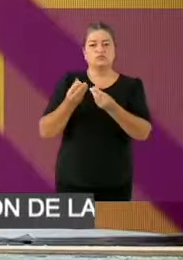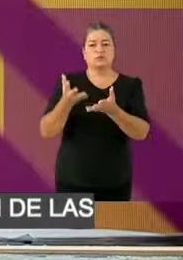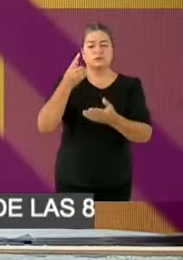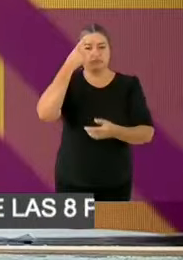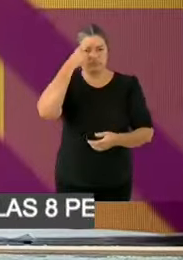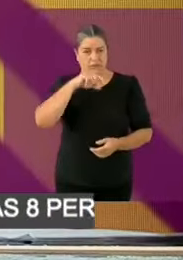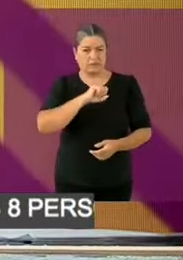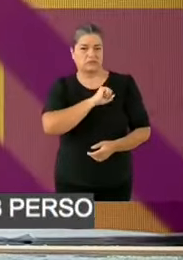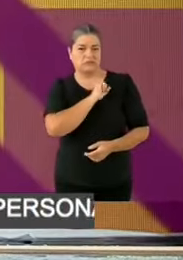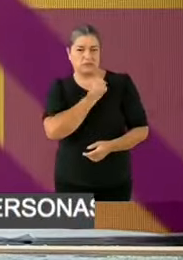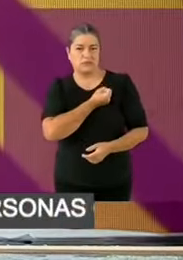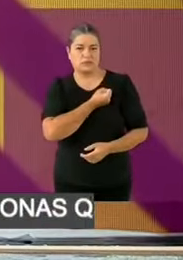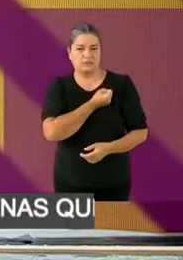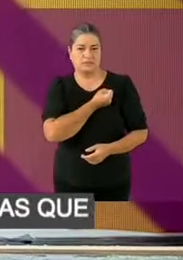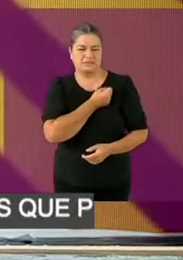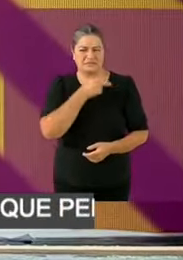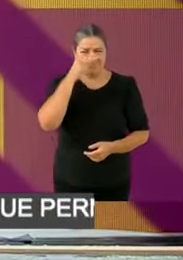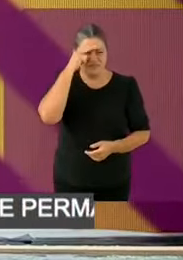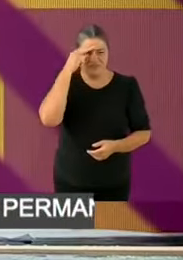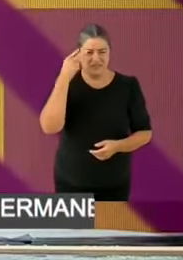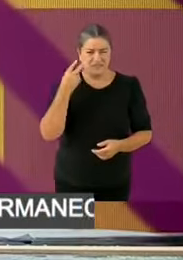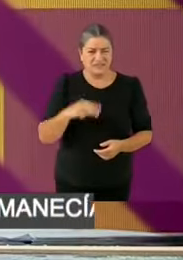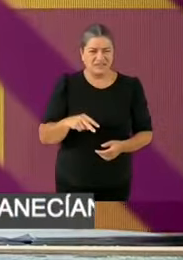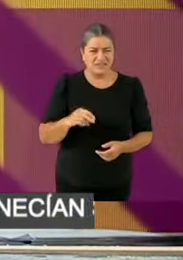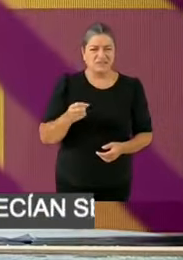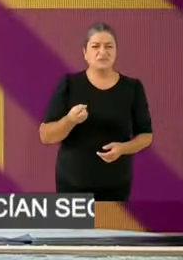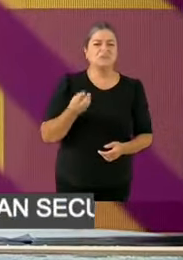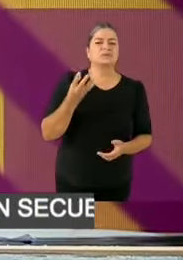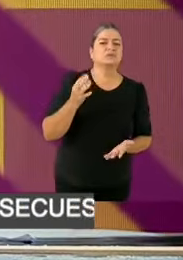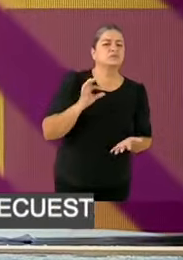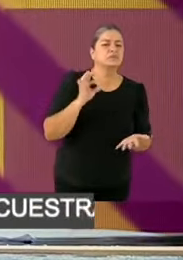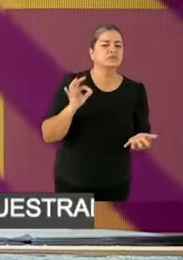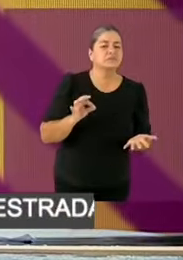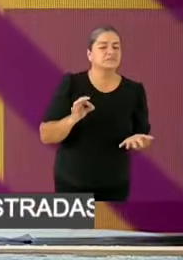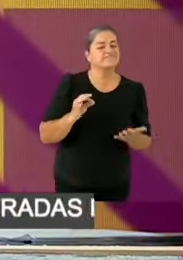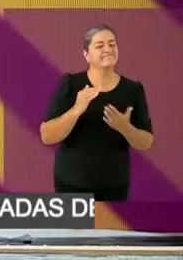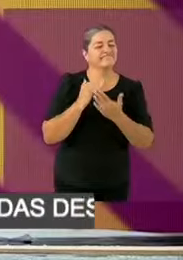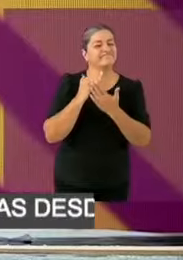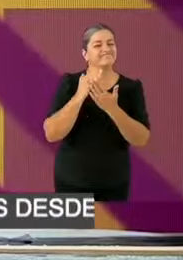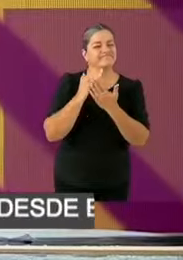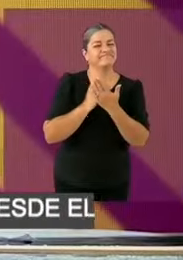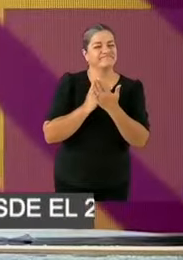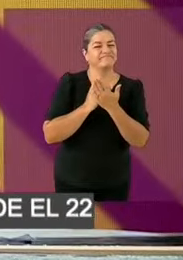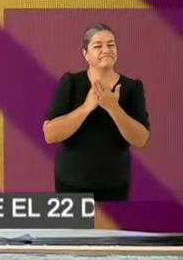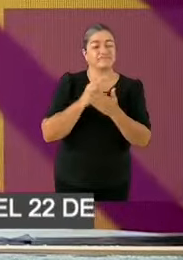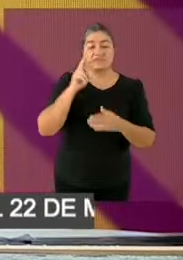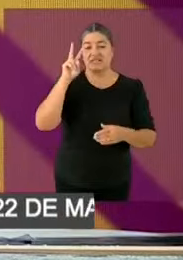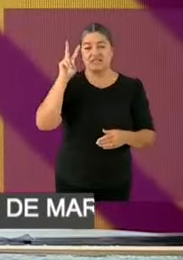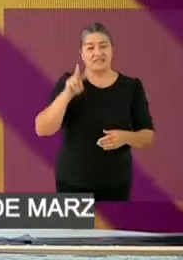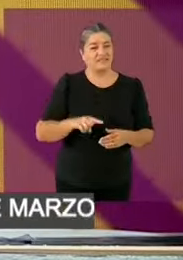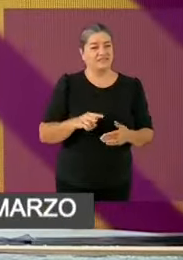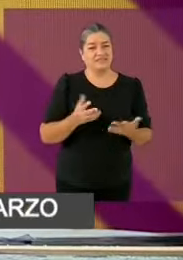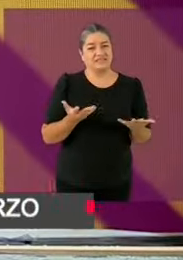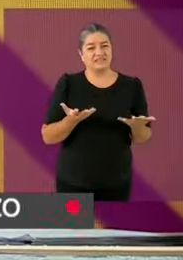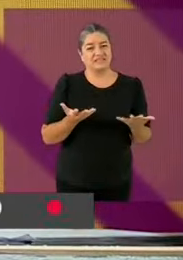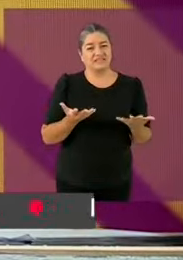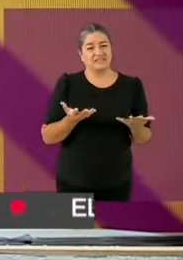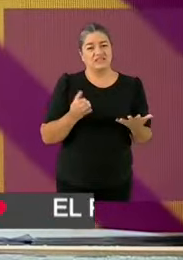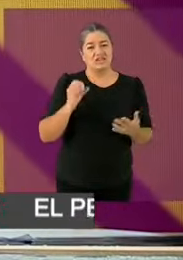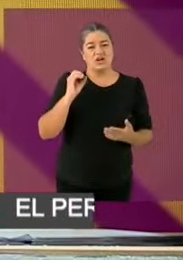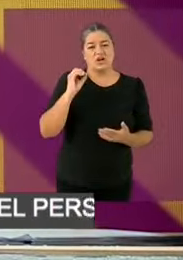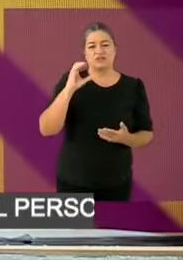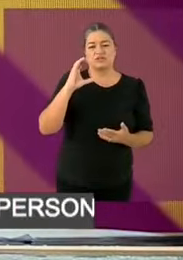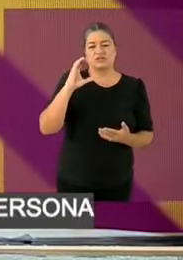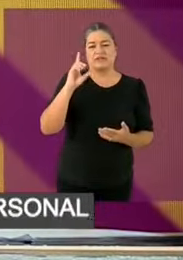presupuestales, nuestro país destina el 11% cuando el promedio en la Organización para la Cooperación y el Desarrollo Económico, la OCDE, es del